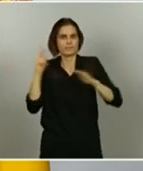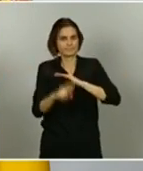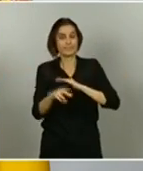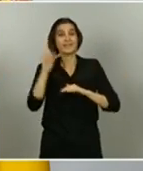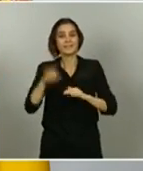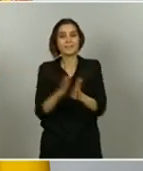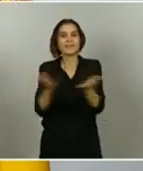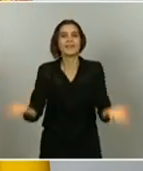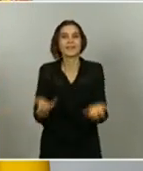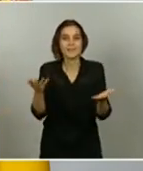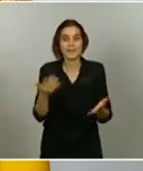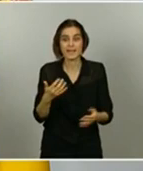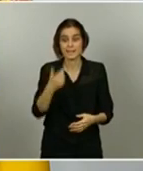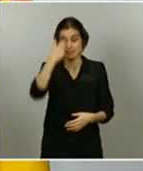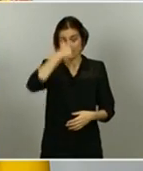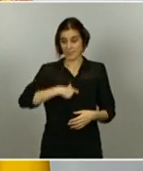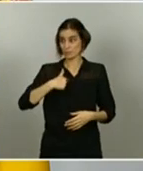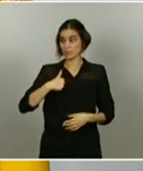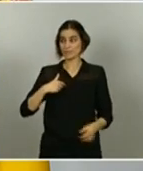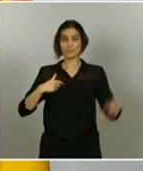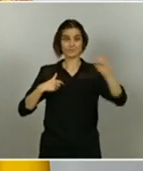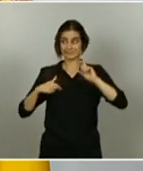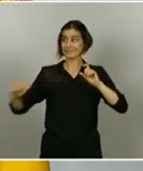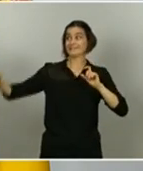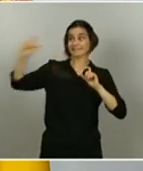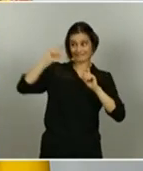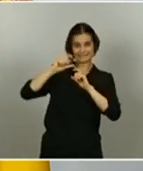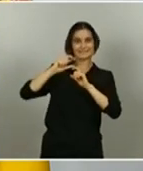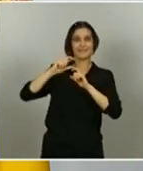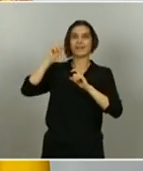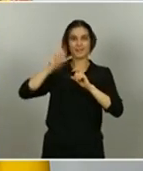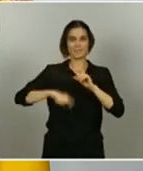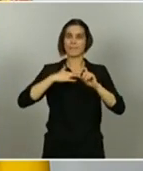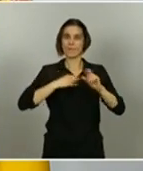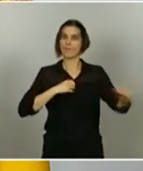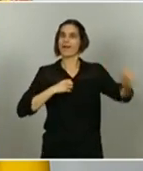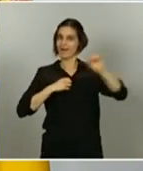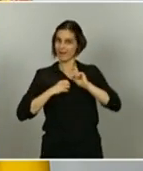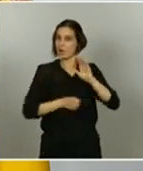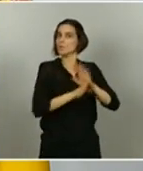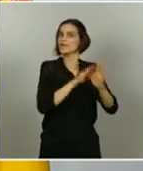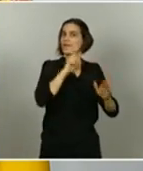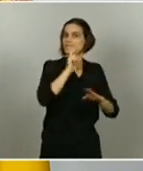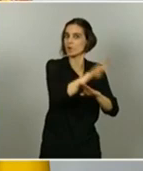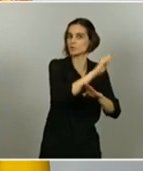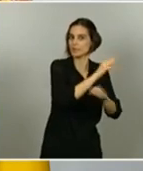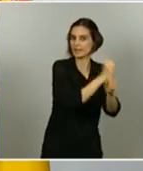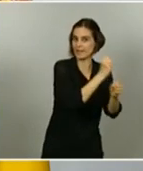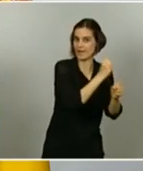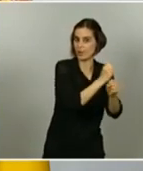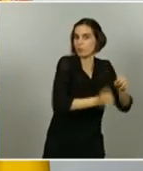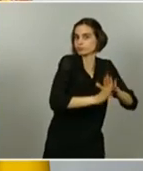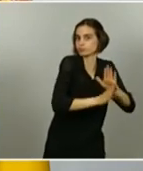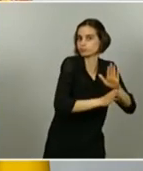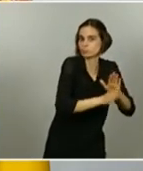que reciban esta prestación consigan también ingresos laborales. De hecho, no solo será posible, mientras no se supere